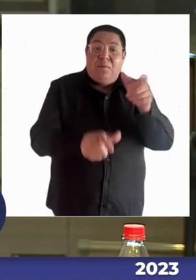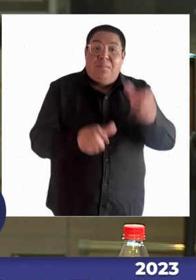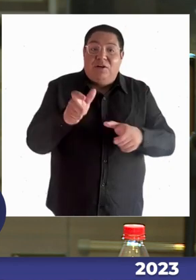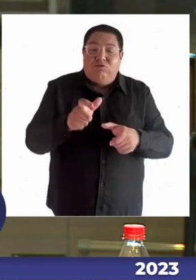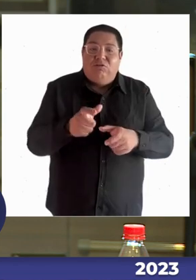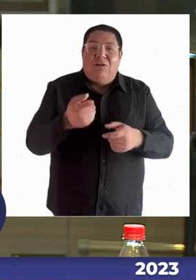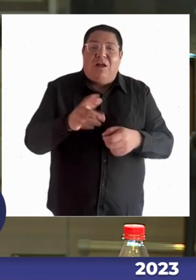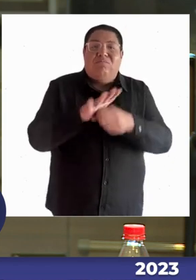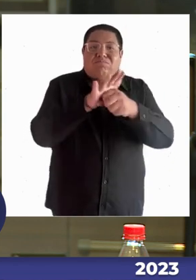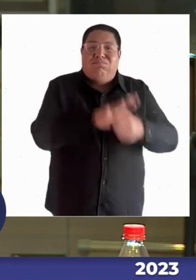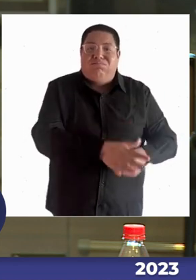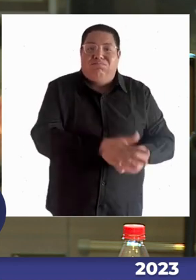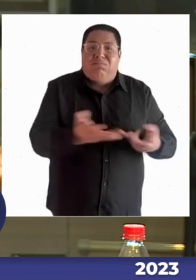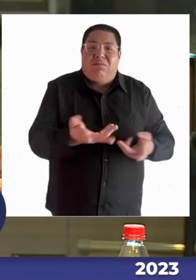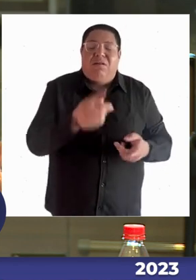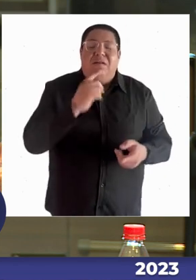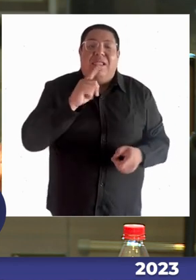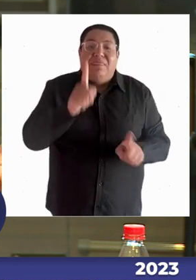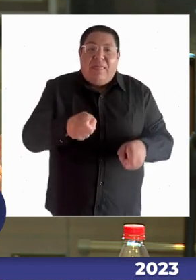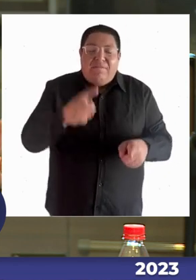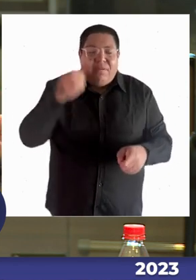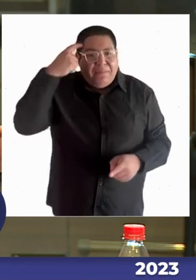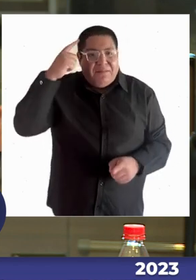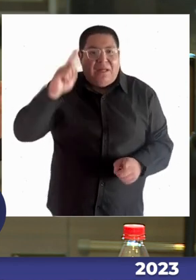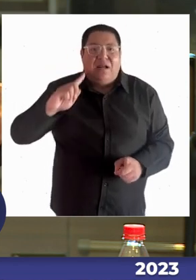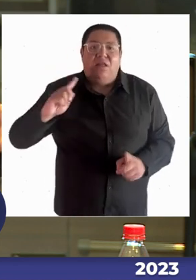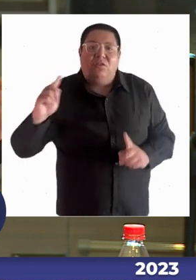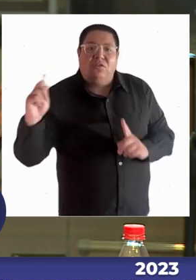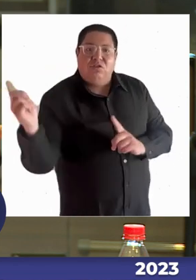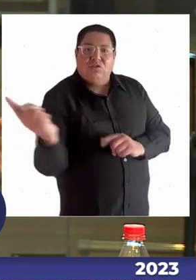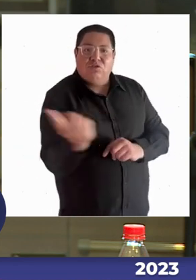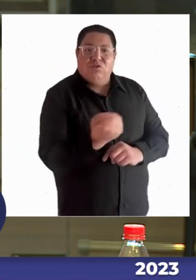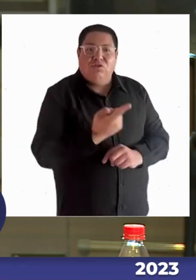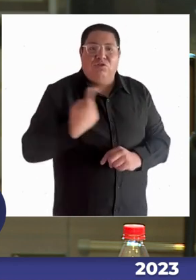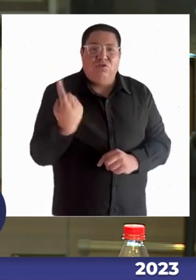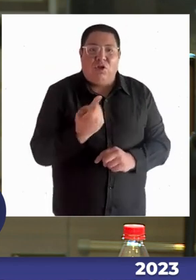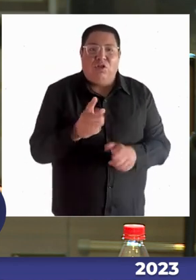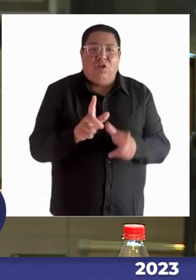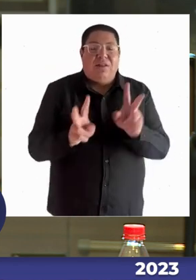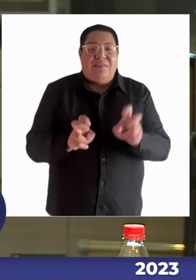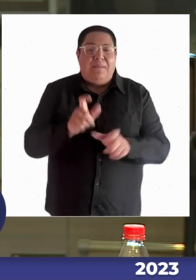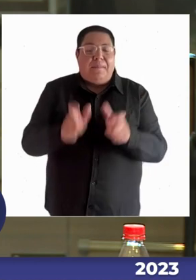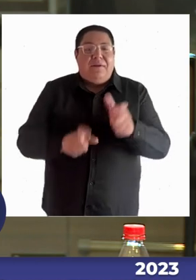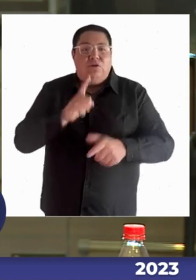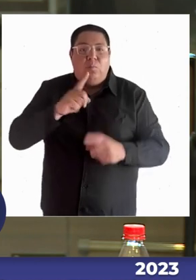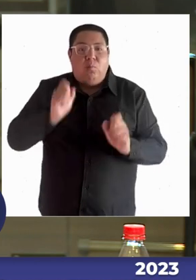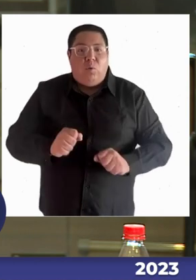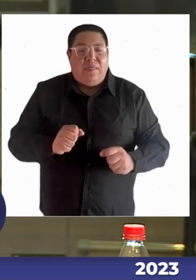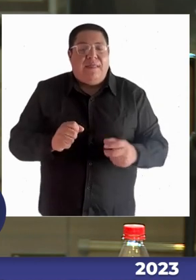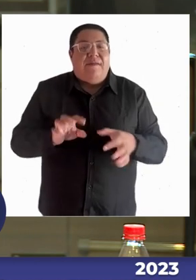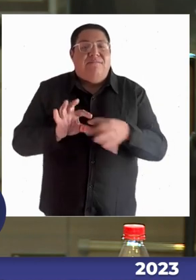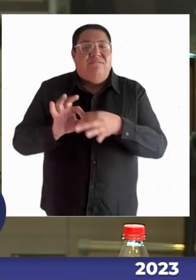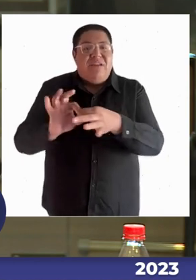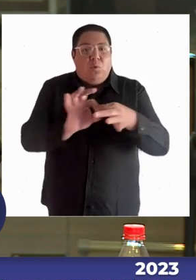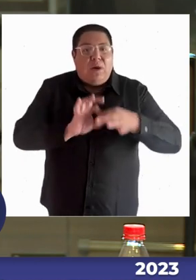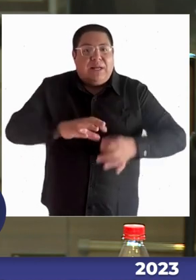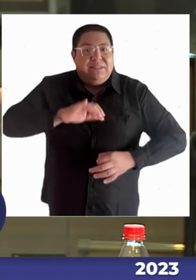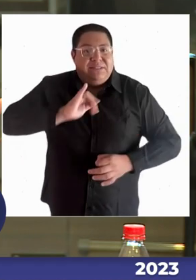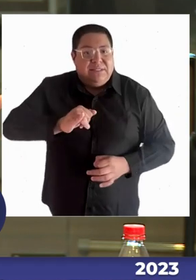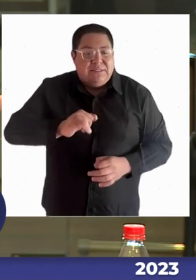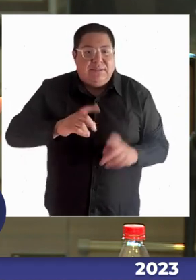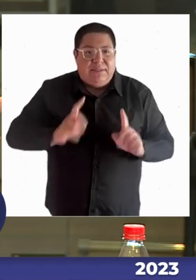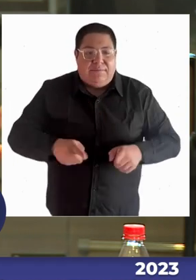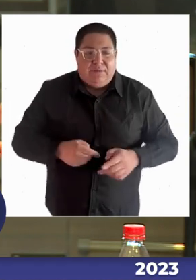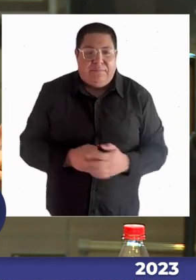deberíamos pensar en un global. Pensar en un global nos hace que todos los actores se vayan vinculando sí o sí. Yo hoy día no